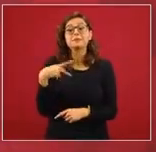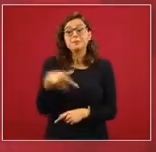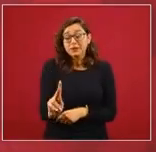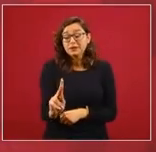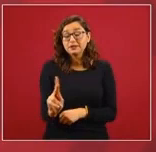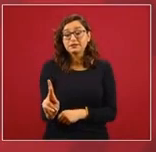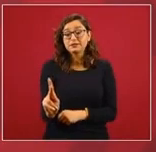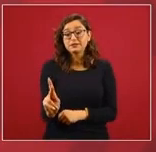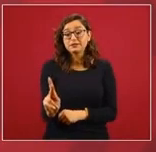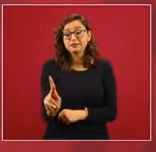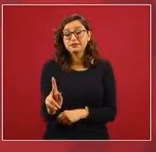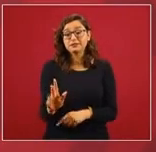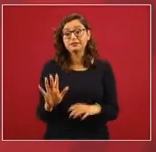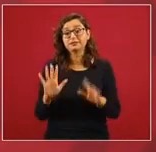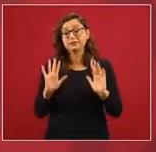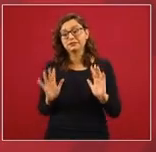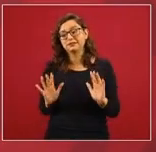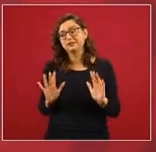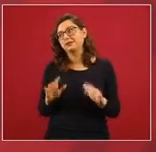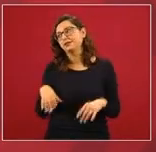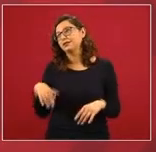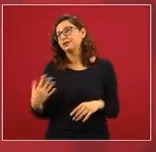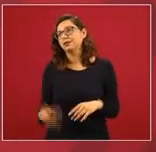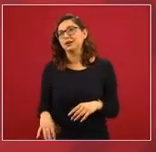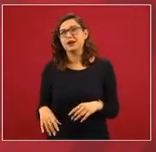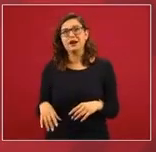Pero el colmo sería